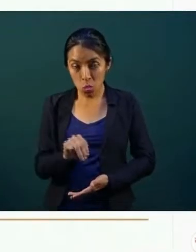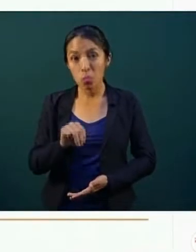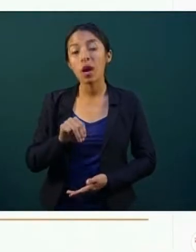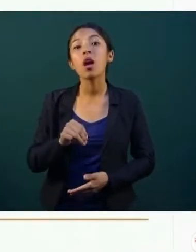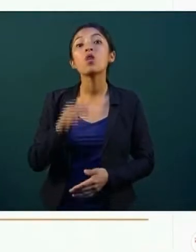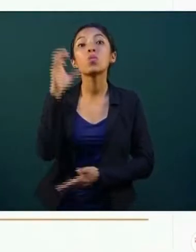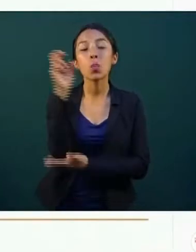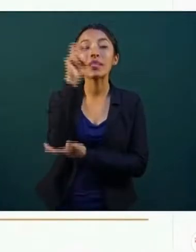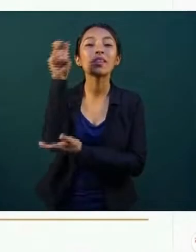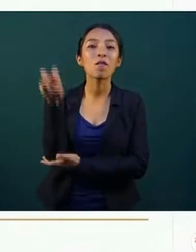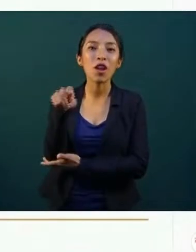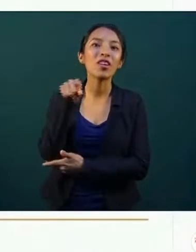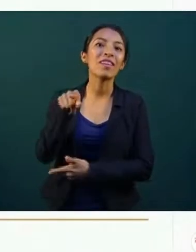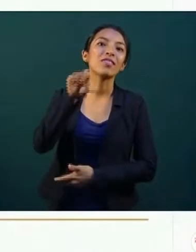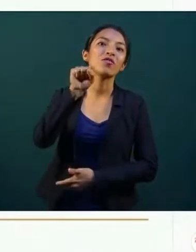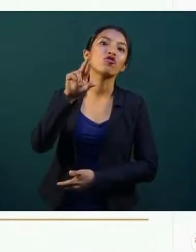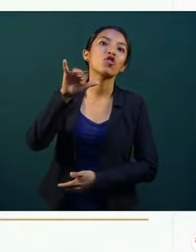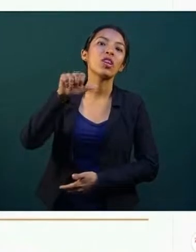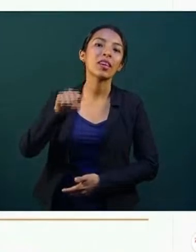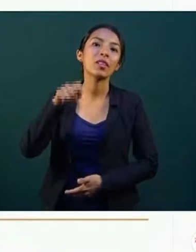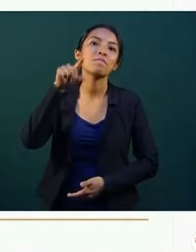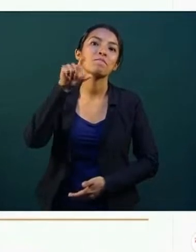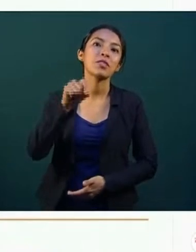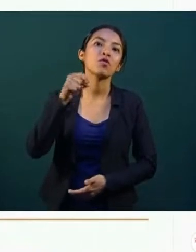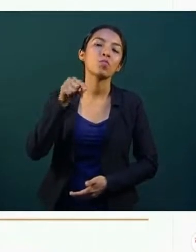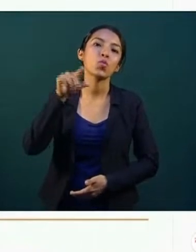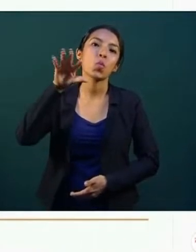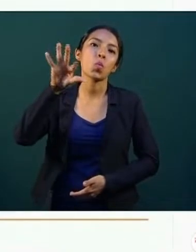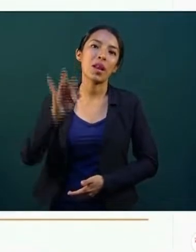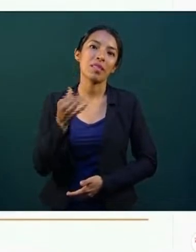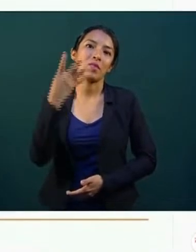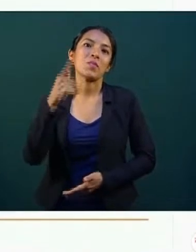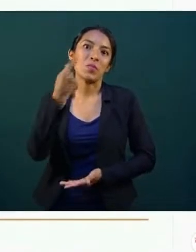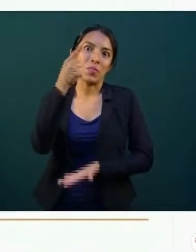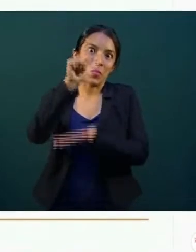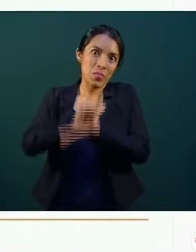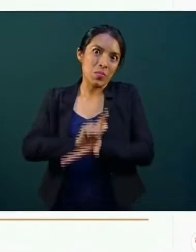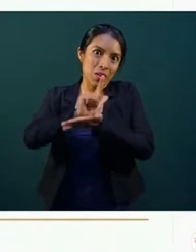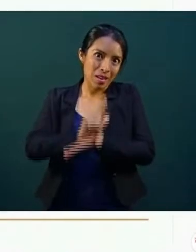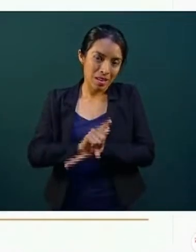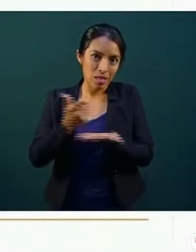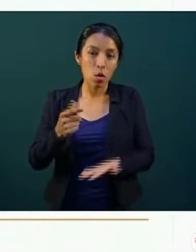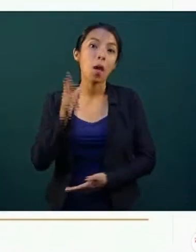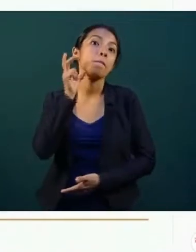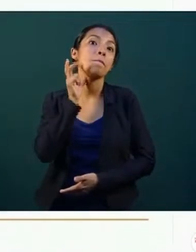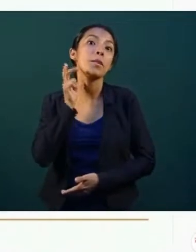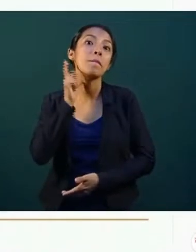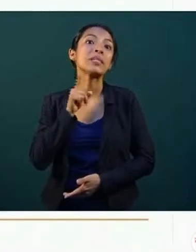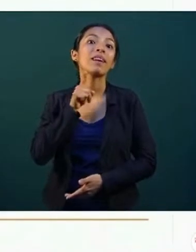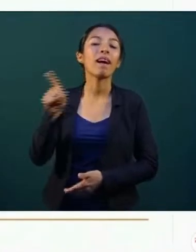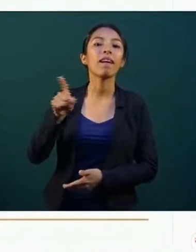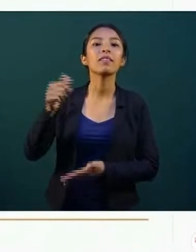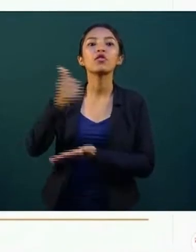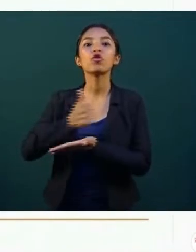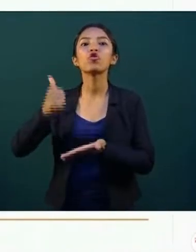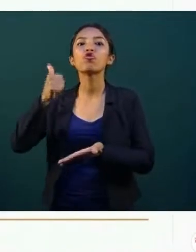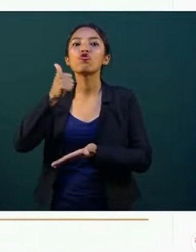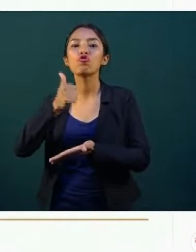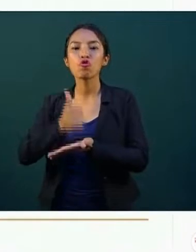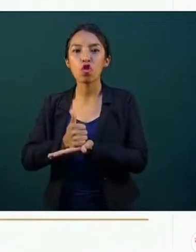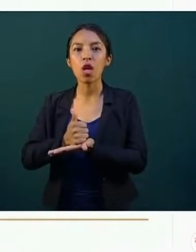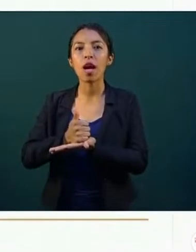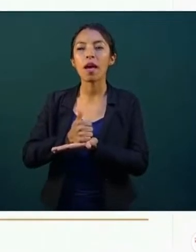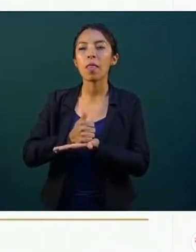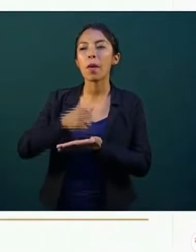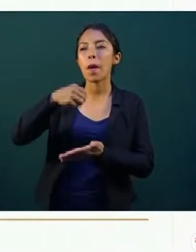Coatzacoalcos, Veracruz, en 20 pesos con 44 centavos por litro, y por la franquicia Pemex, en Ciudad Madero, Tamaulipas, en 20